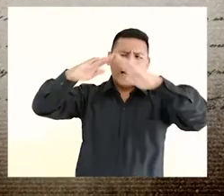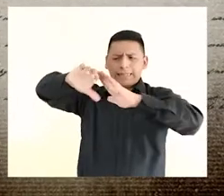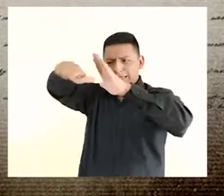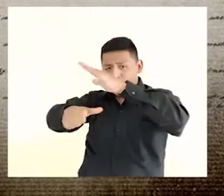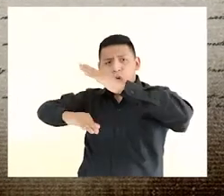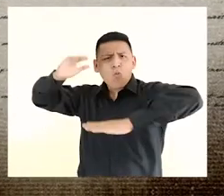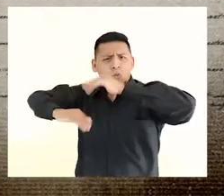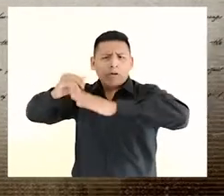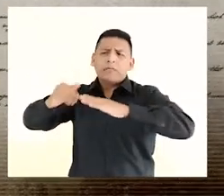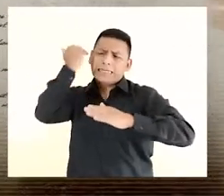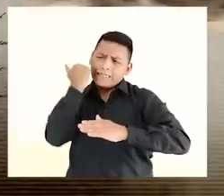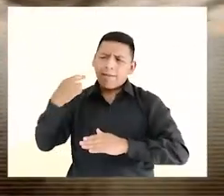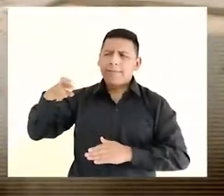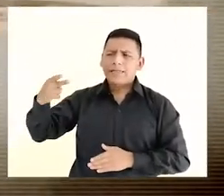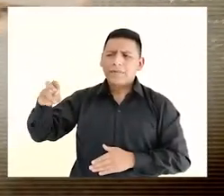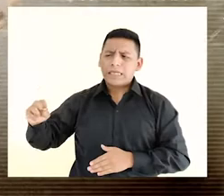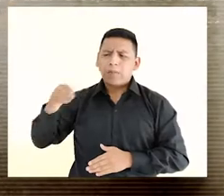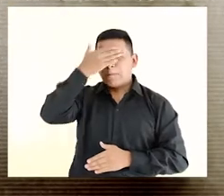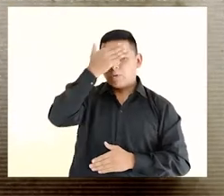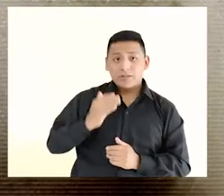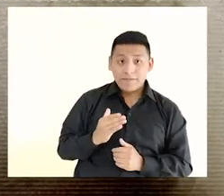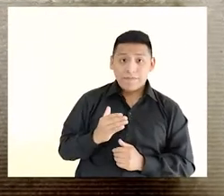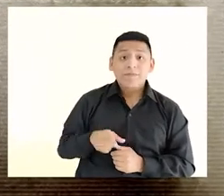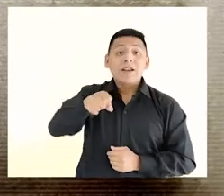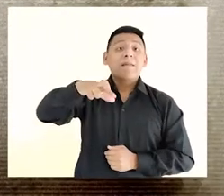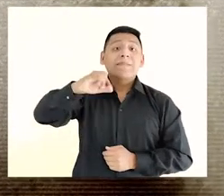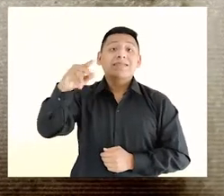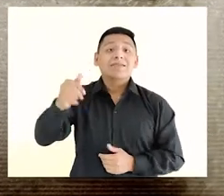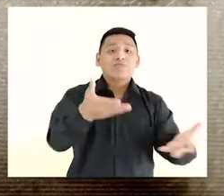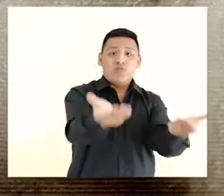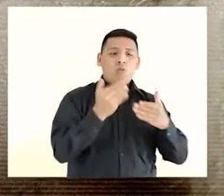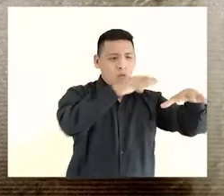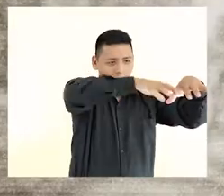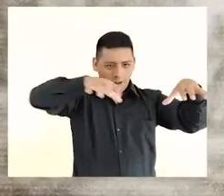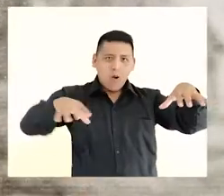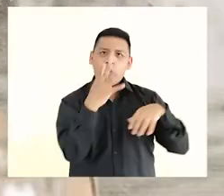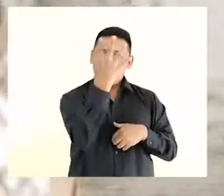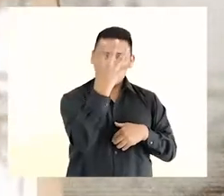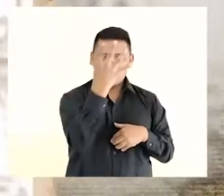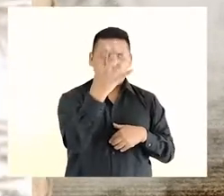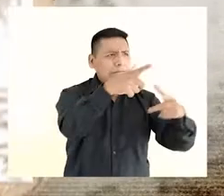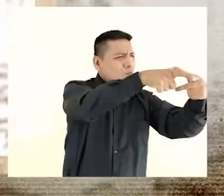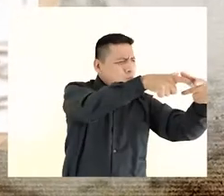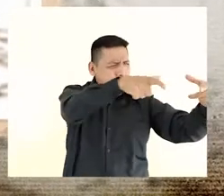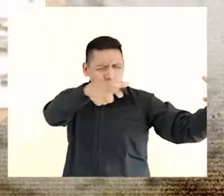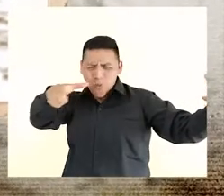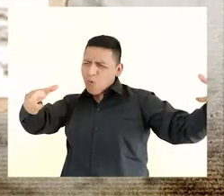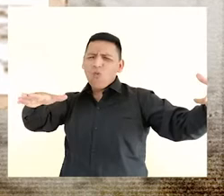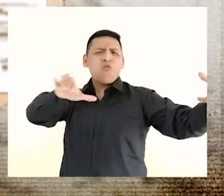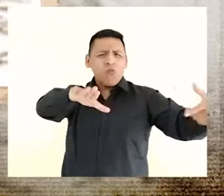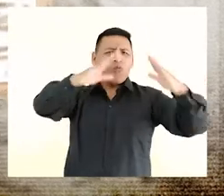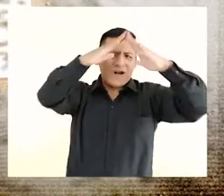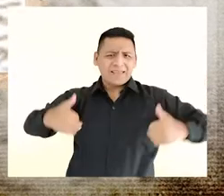la casa misma se asentó sobre una construcción prehispánica. Sea como fuere, Pizarro se adjudicó para sí cuatro solares, es